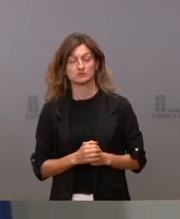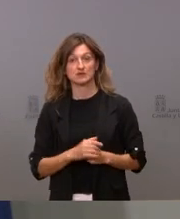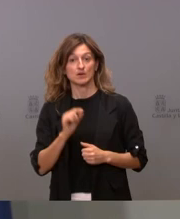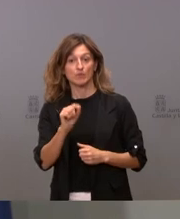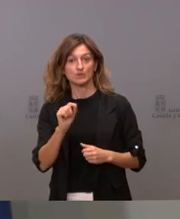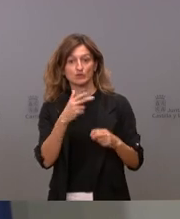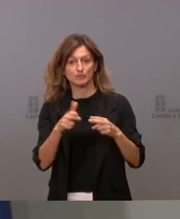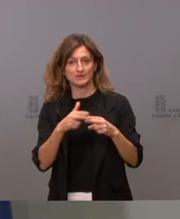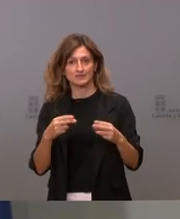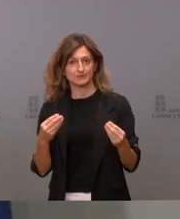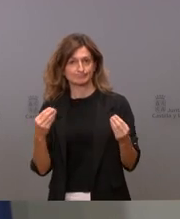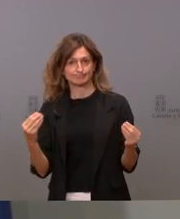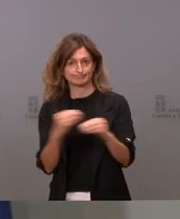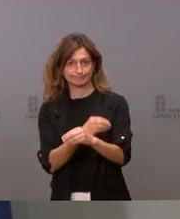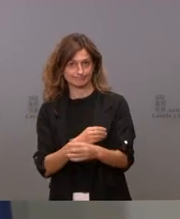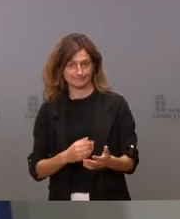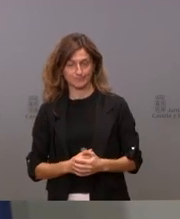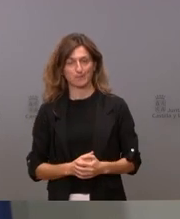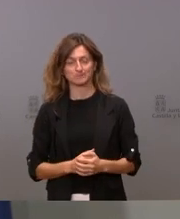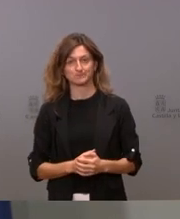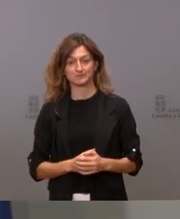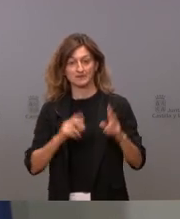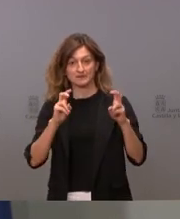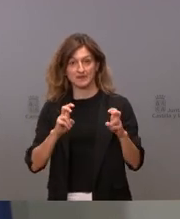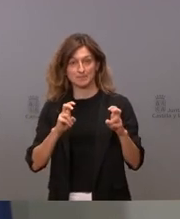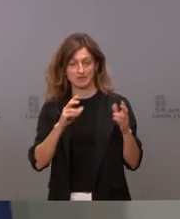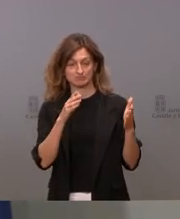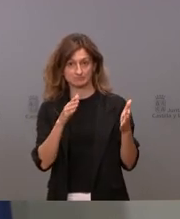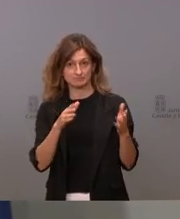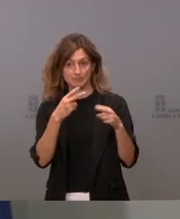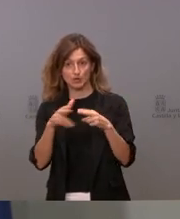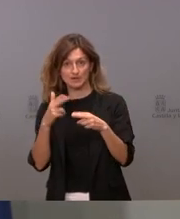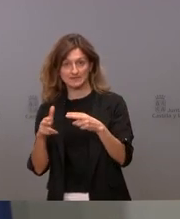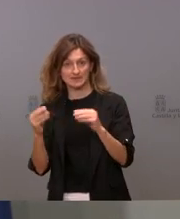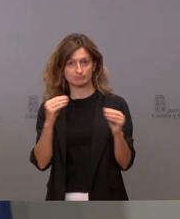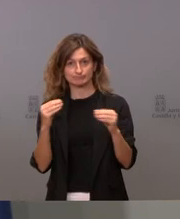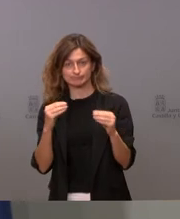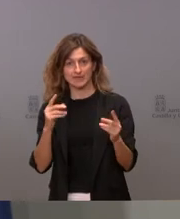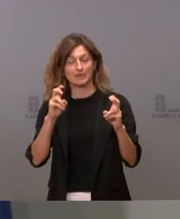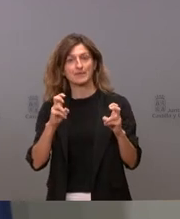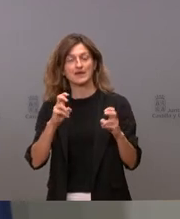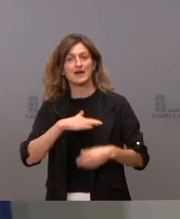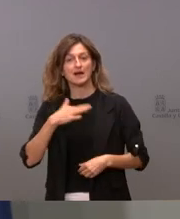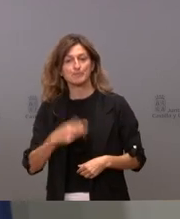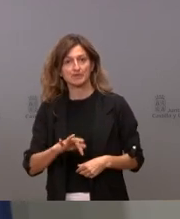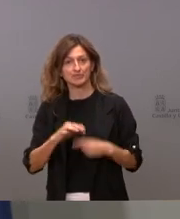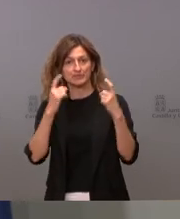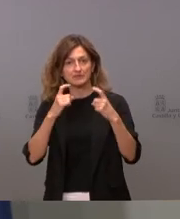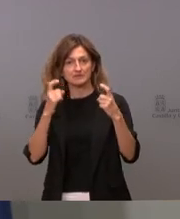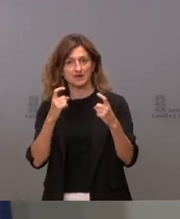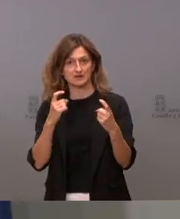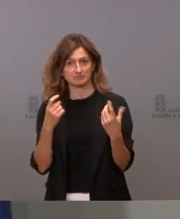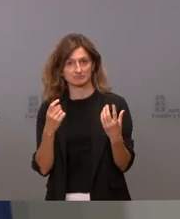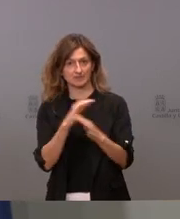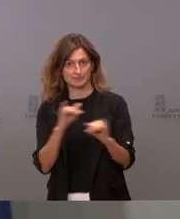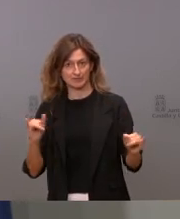políticas no casan en estos sentidos nuestras políticas no casan y tenemos que ser capaces de hacer que casen y eso es